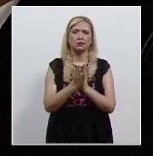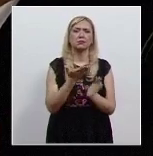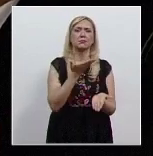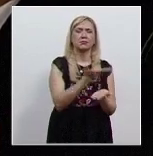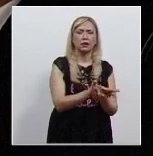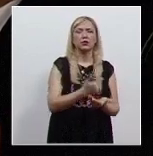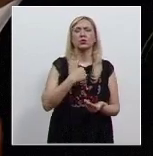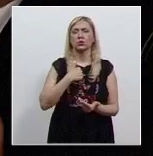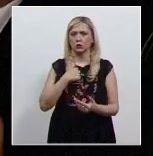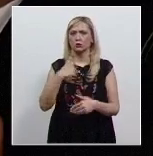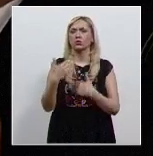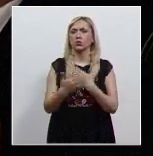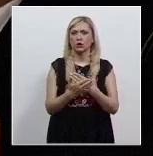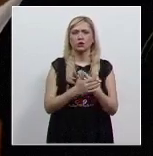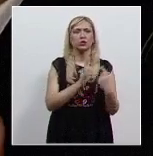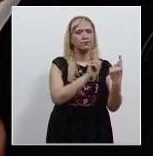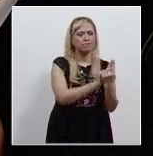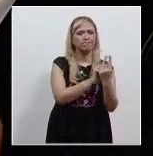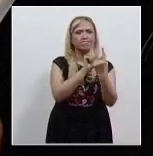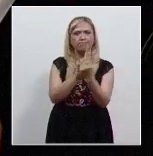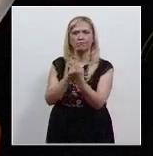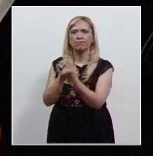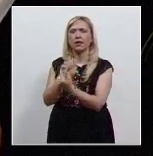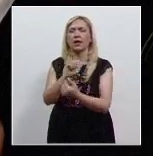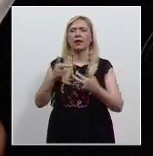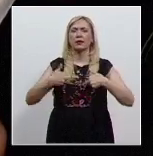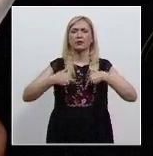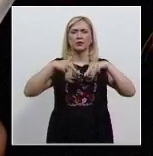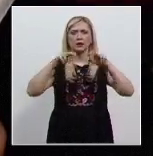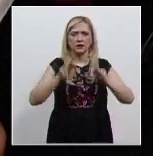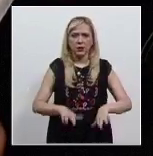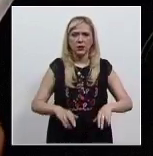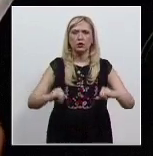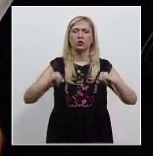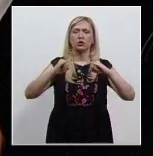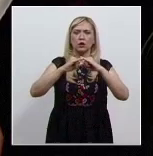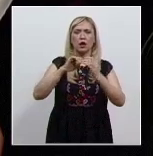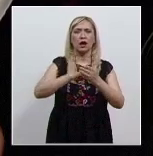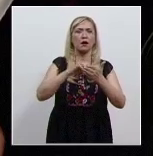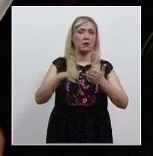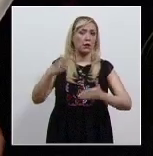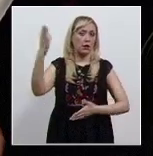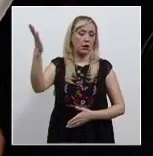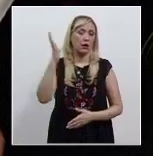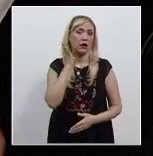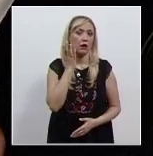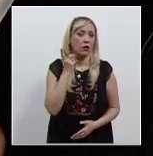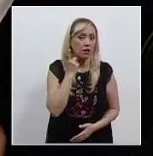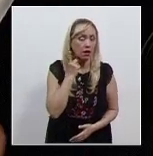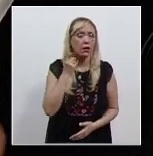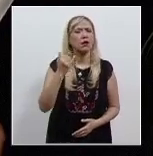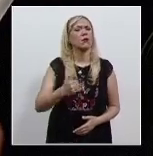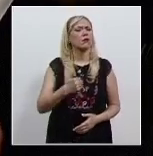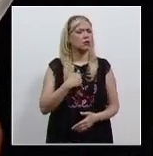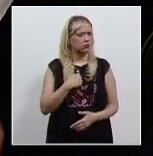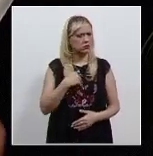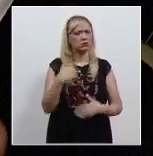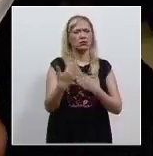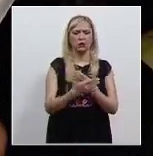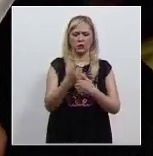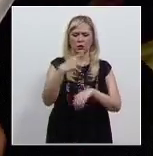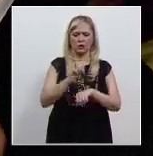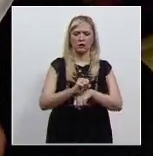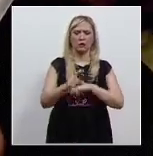actores políticos, con representantes de instituciones como es la Cámara de Diputados y lo haré la próxima